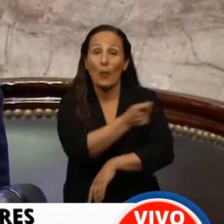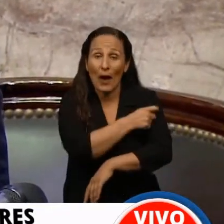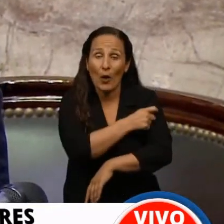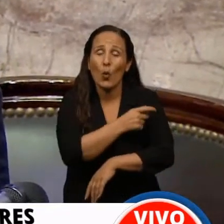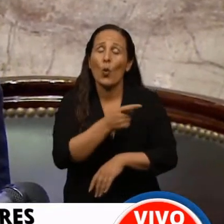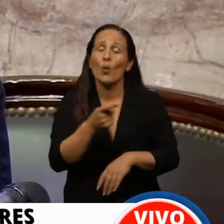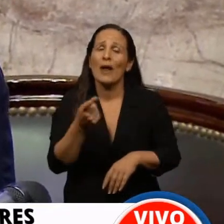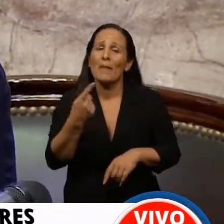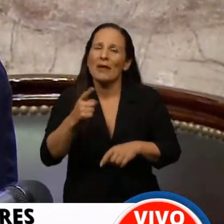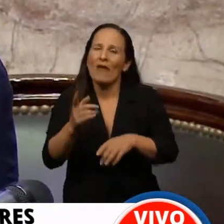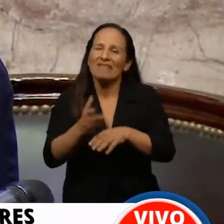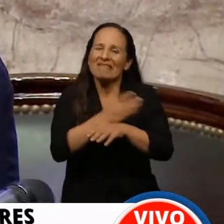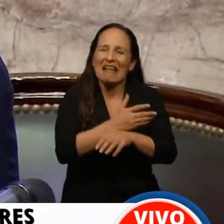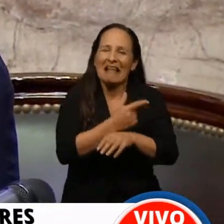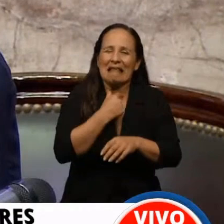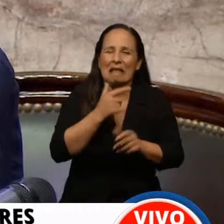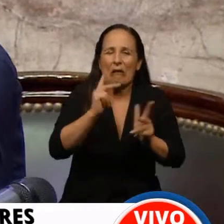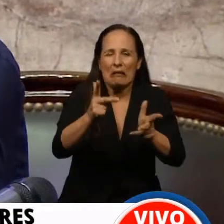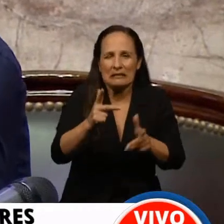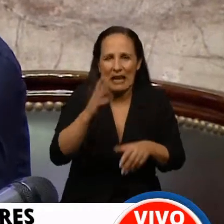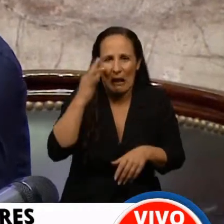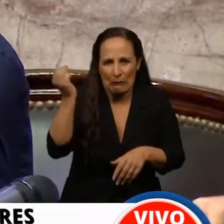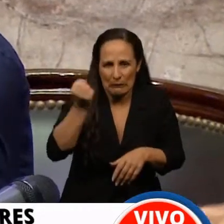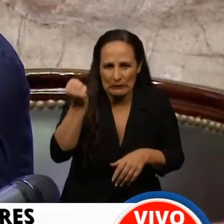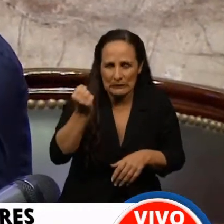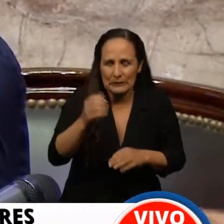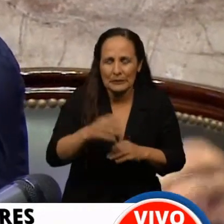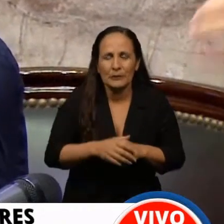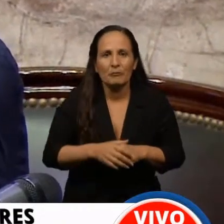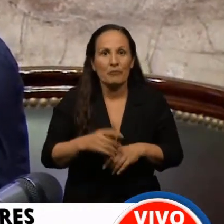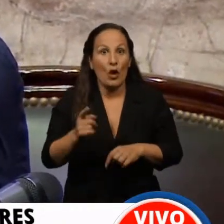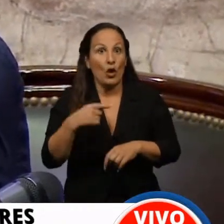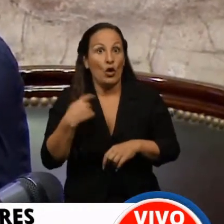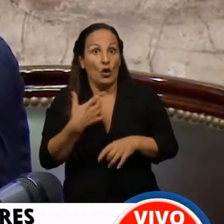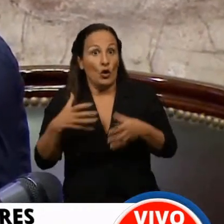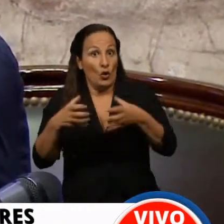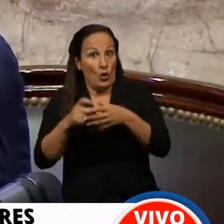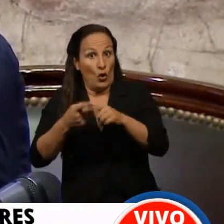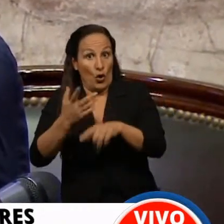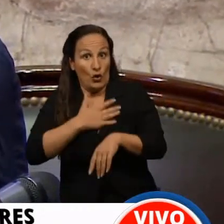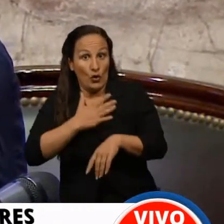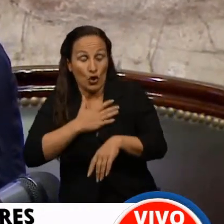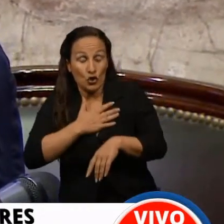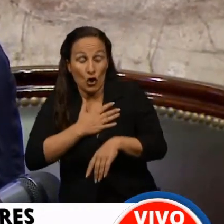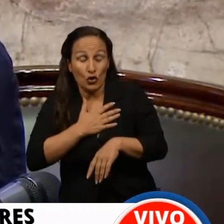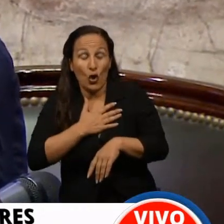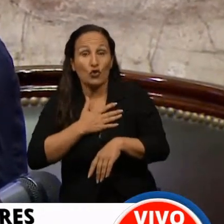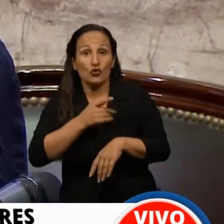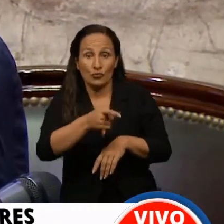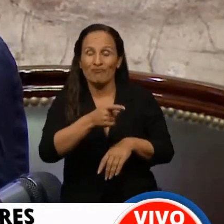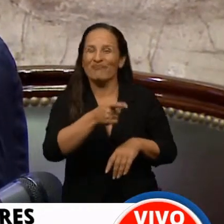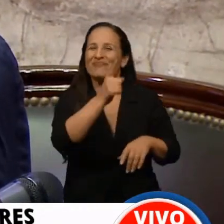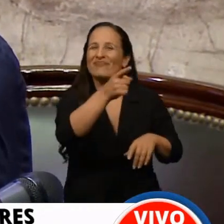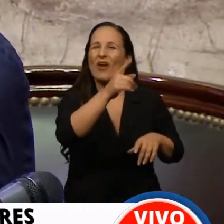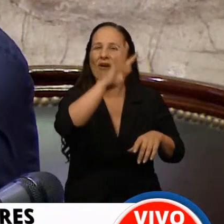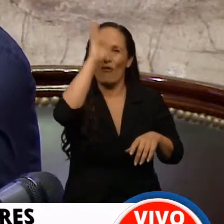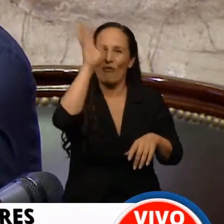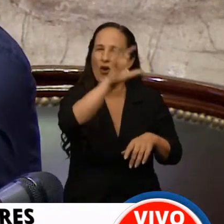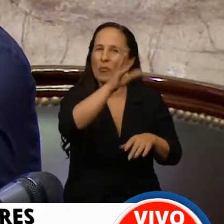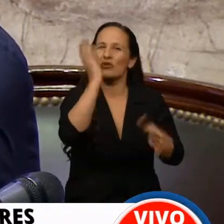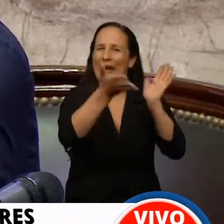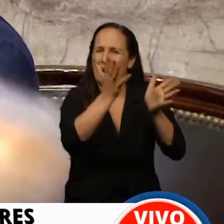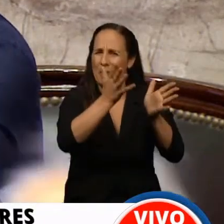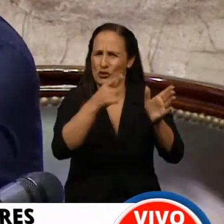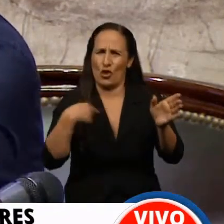una cuestión que me parece muy importante. Nosotros hemos repudiado la represión de Gilles Bifrán en Formosa,